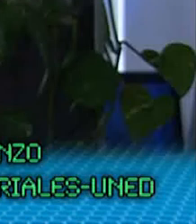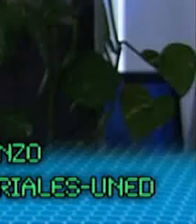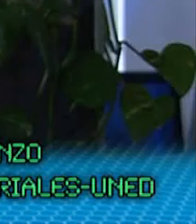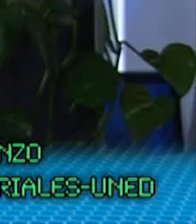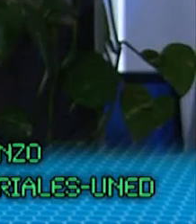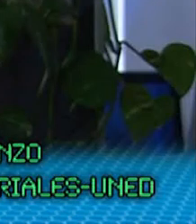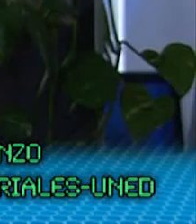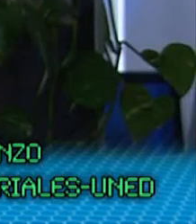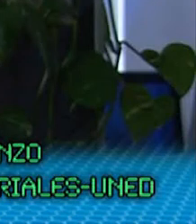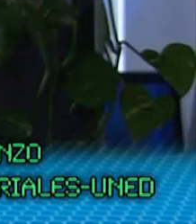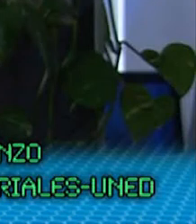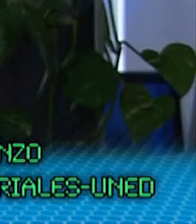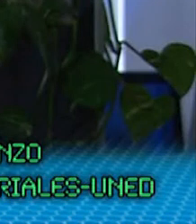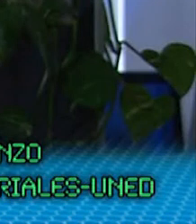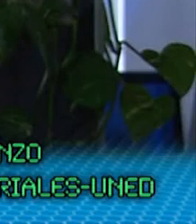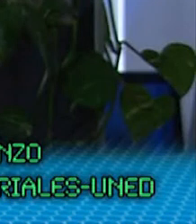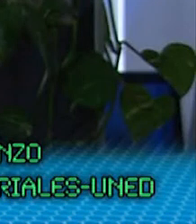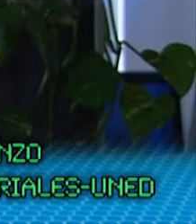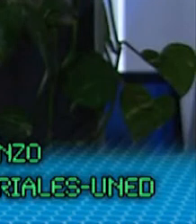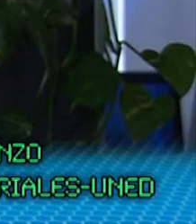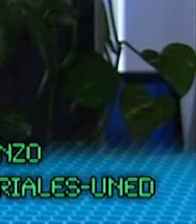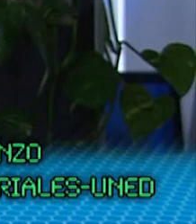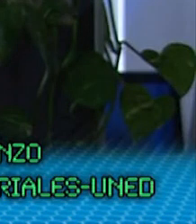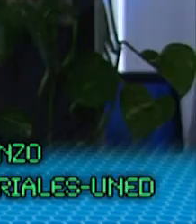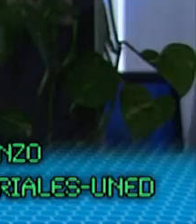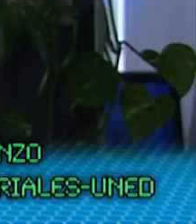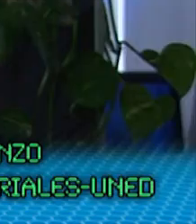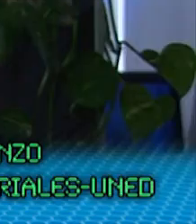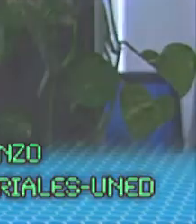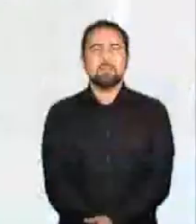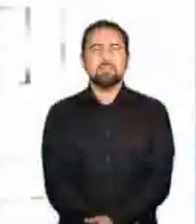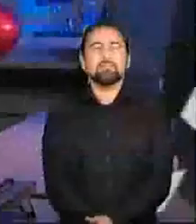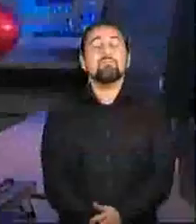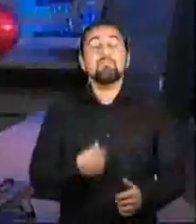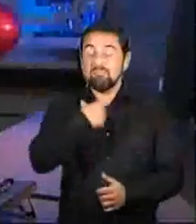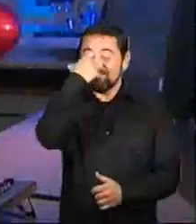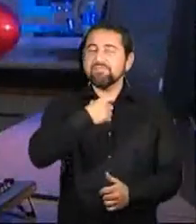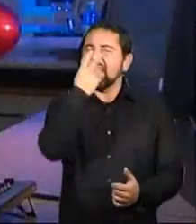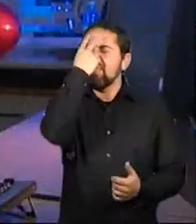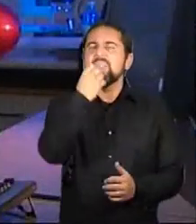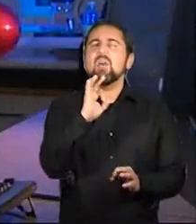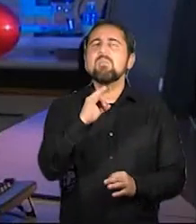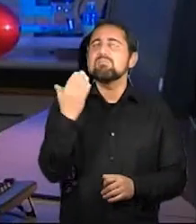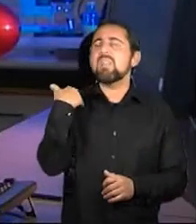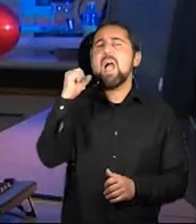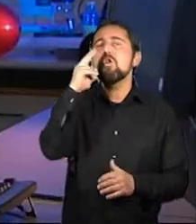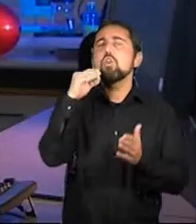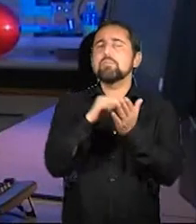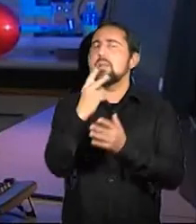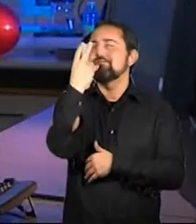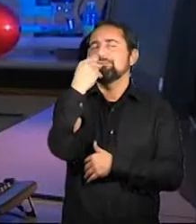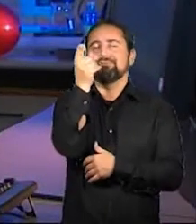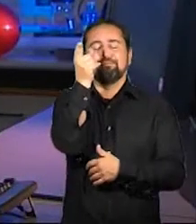Víctor Alberto Lorenzo, estudiante de Ciencias Empresariales de la UNED. Soy ciego desde el año 2000 y